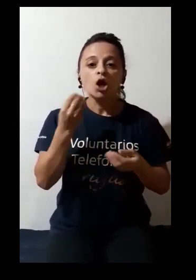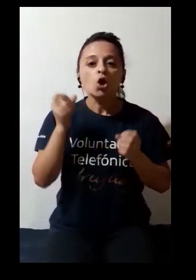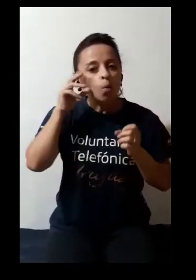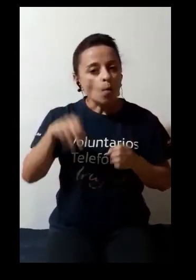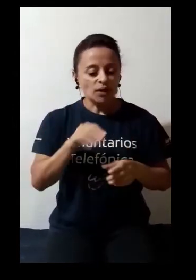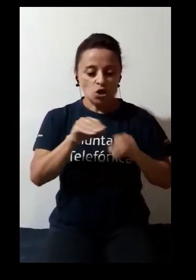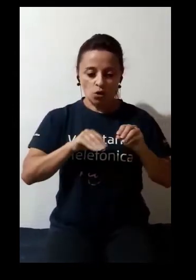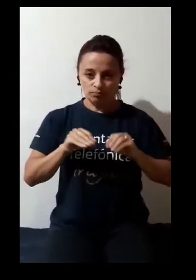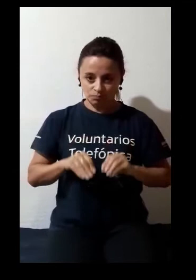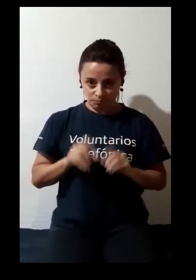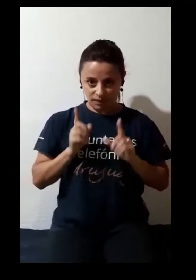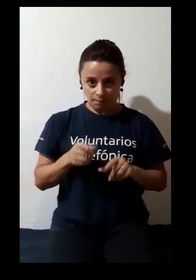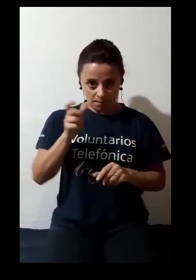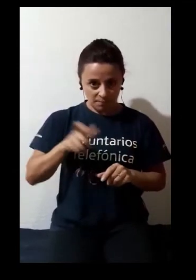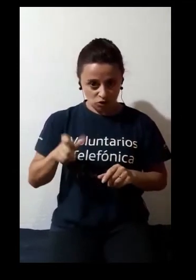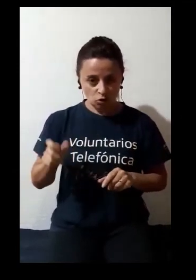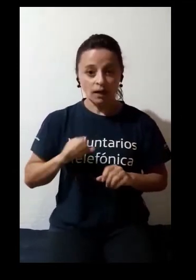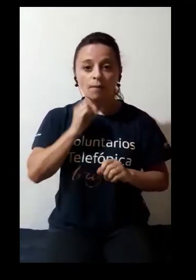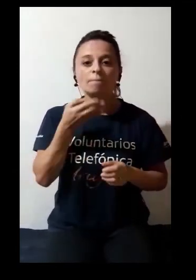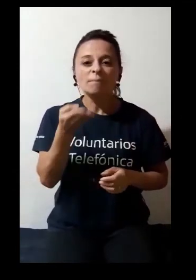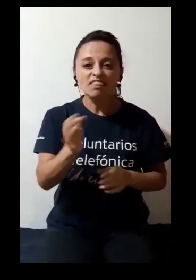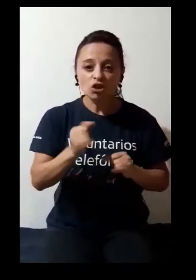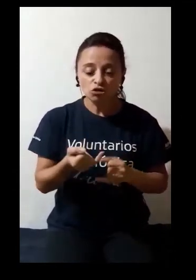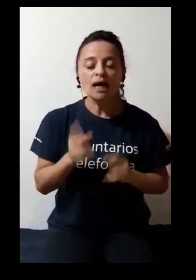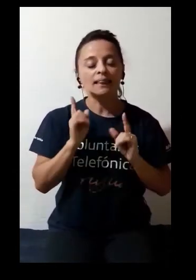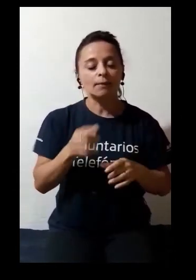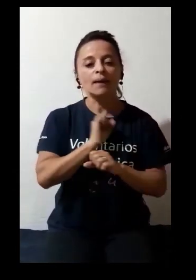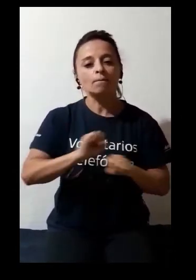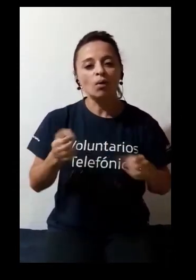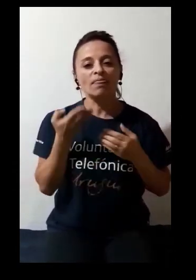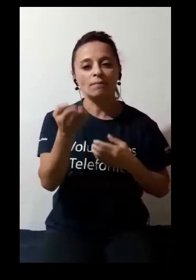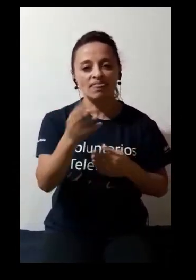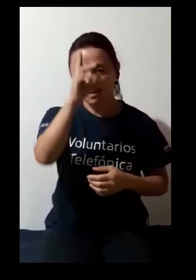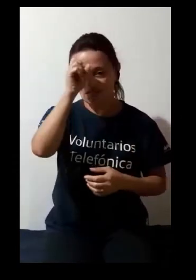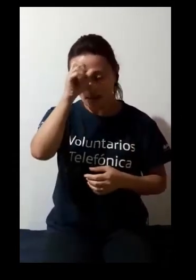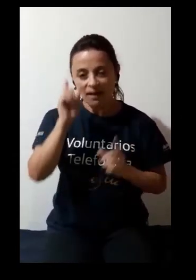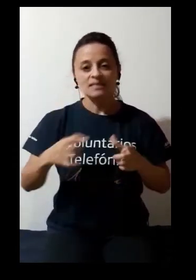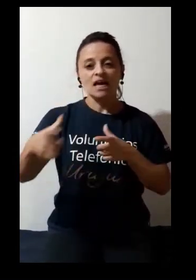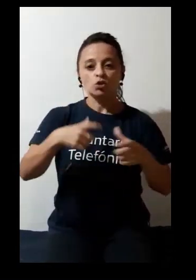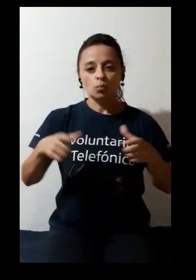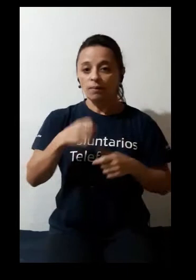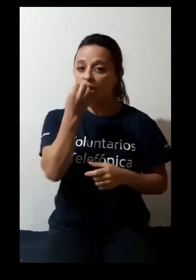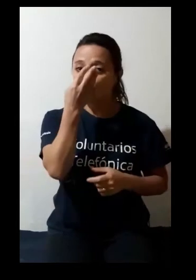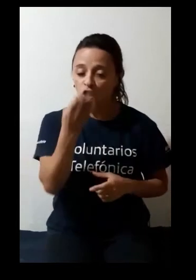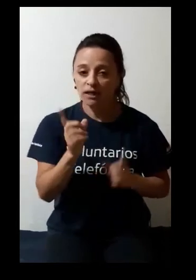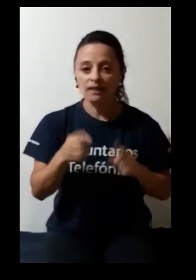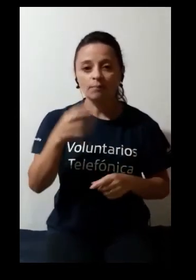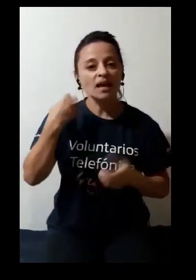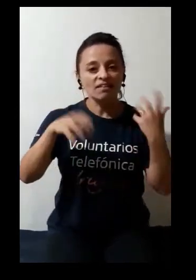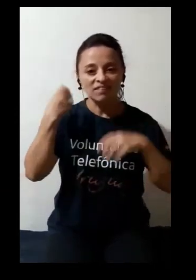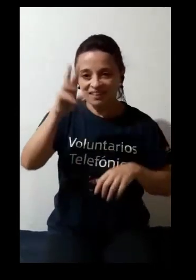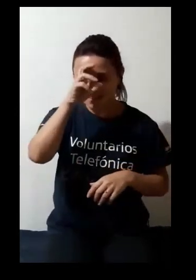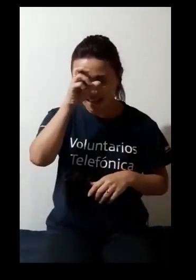ya es que puedes también pedir a farmacias, supermercados, florerías, veterinarias, entre otros rubros. Ahora les